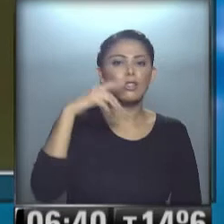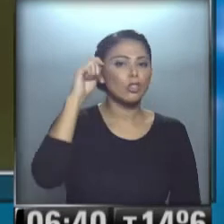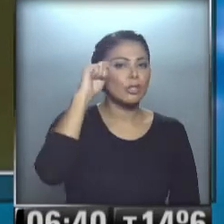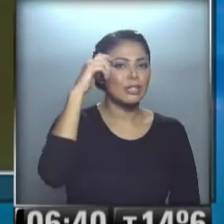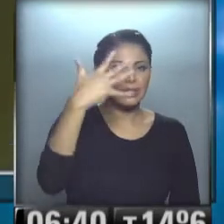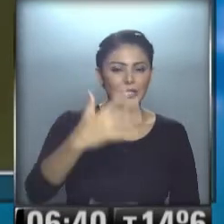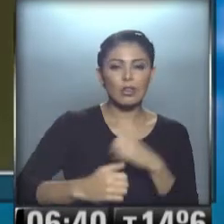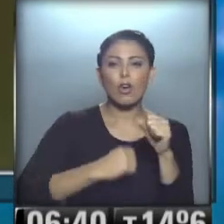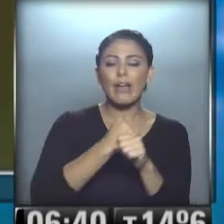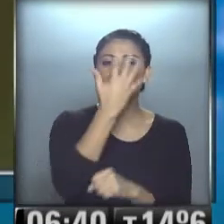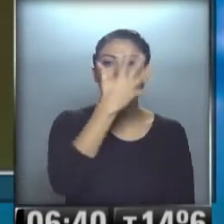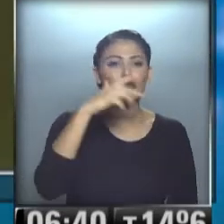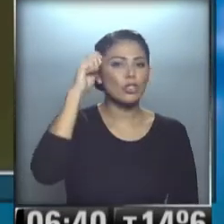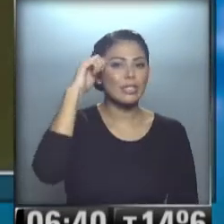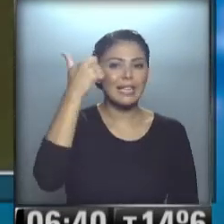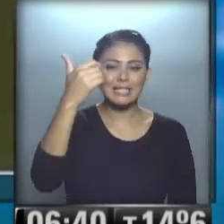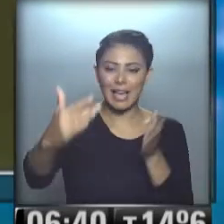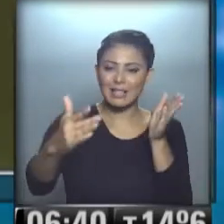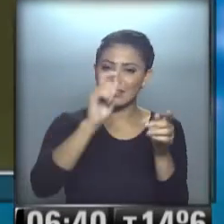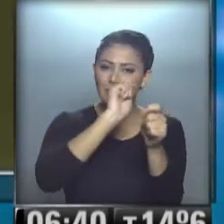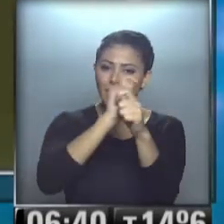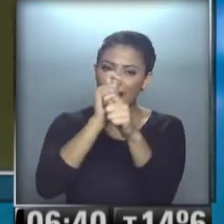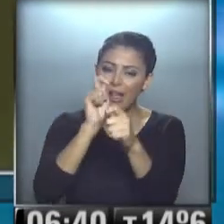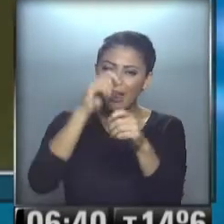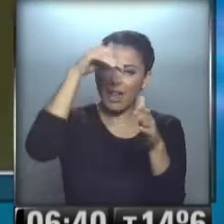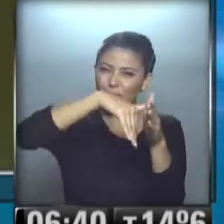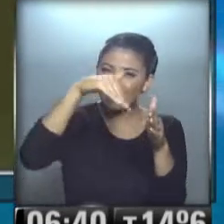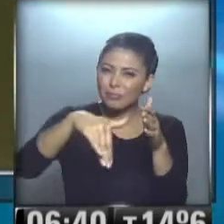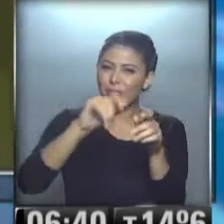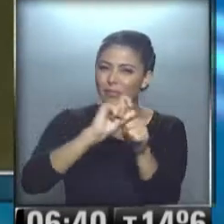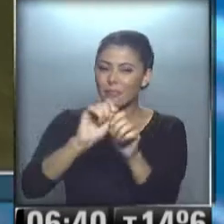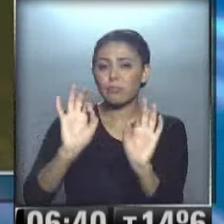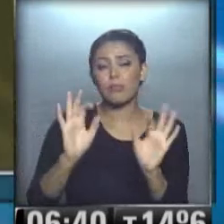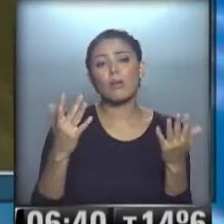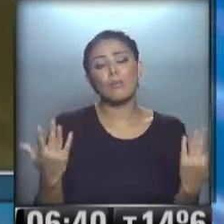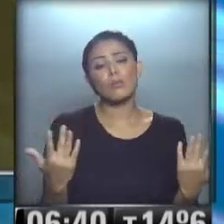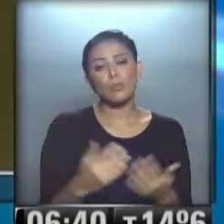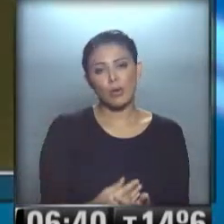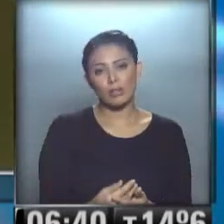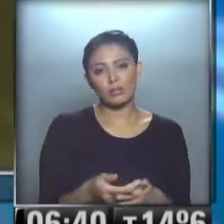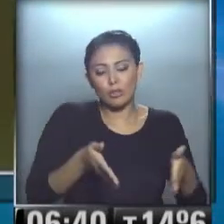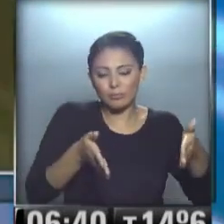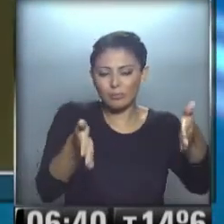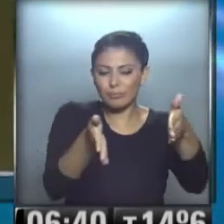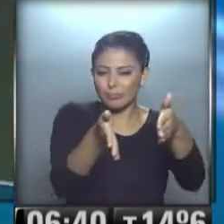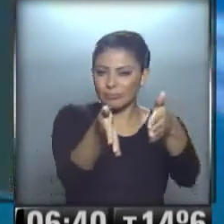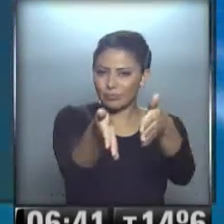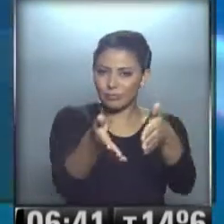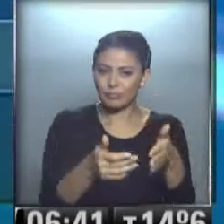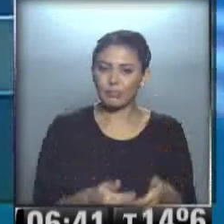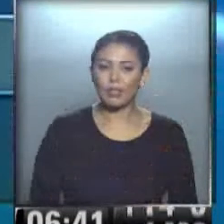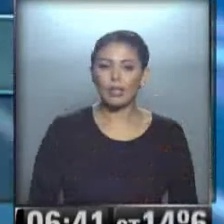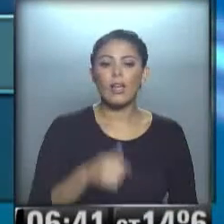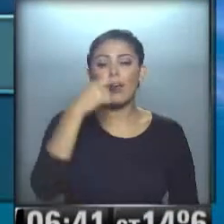536... ...se realiza reparación de hormigón... ...sobre la calzada... ...así que por supuesto... ...hay reducción de la misma... ...y vamos